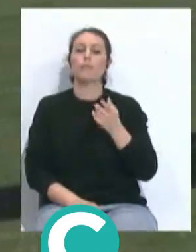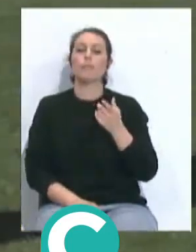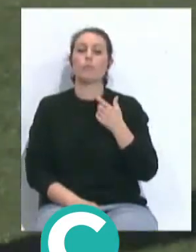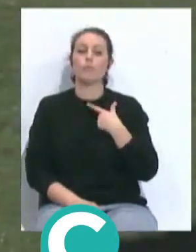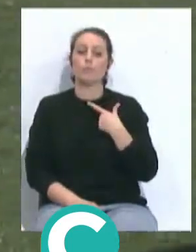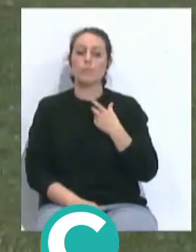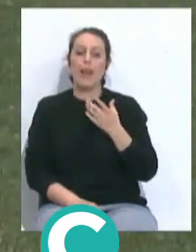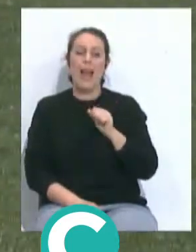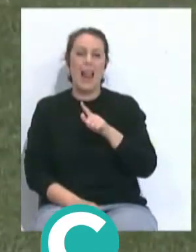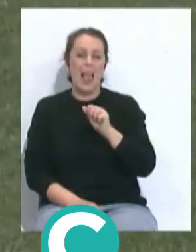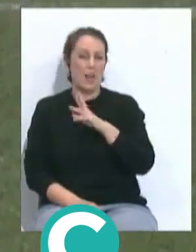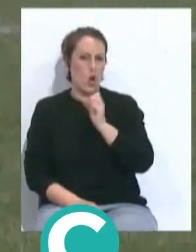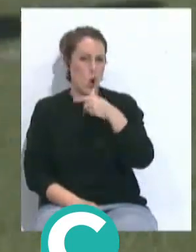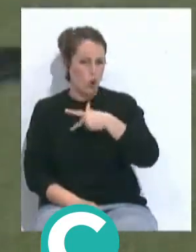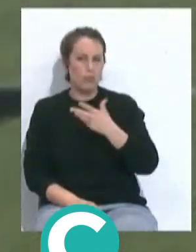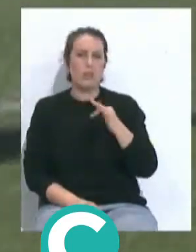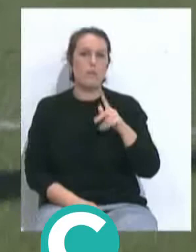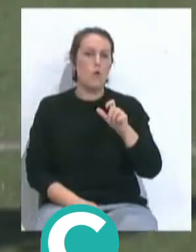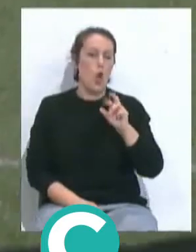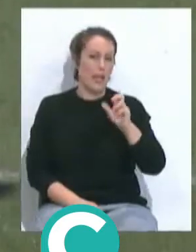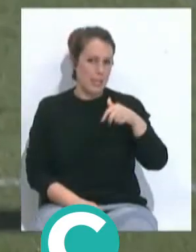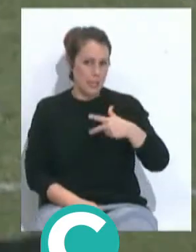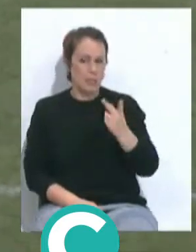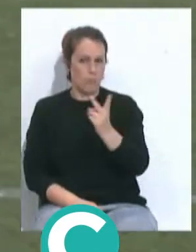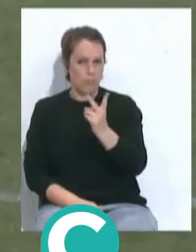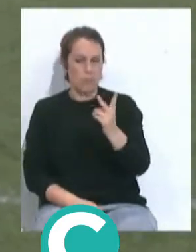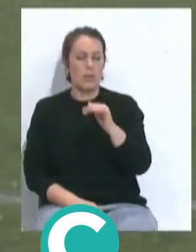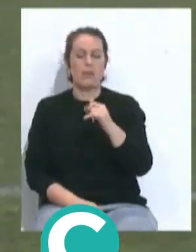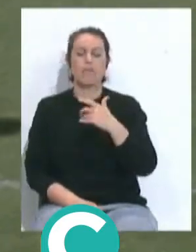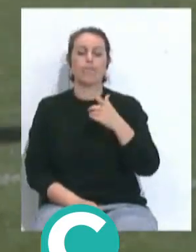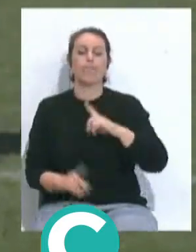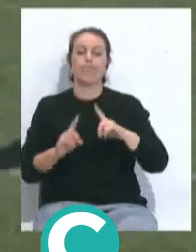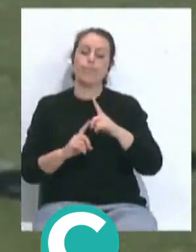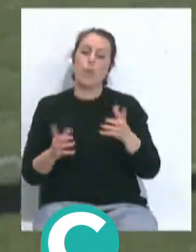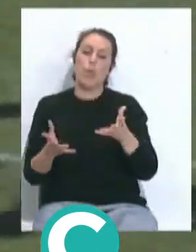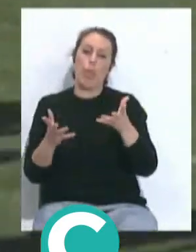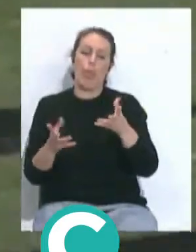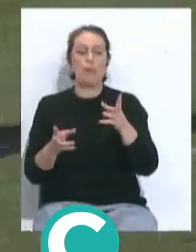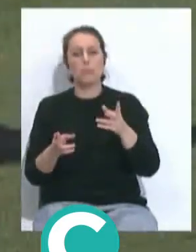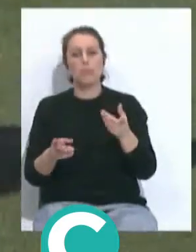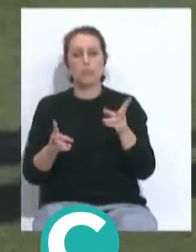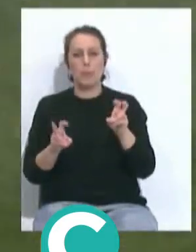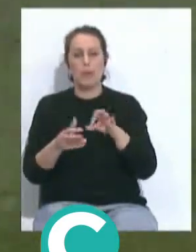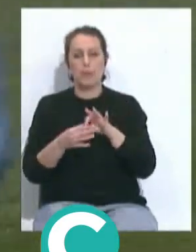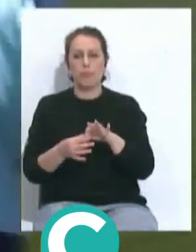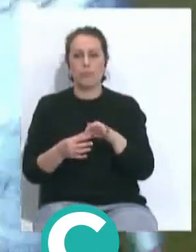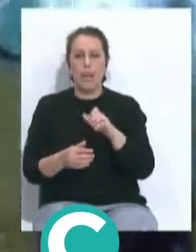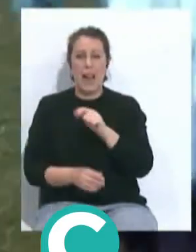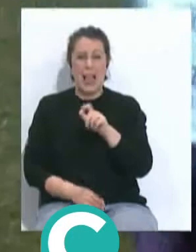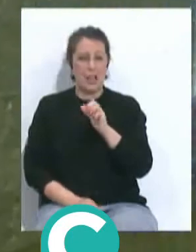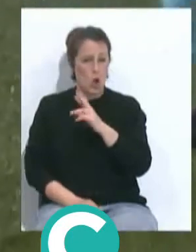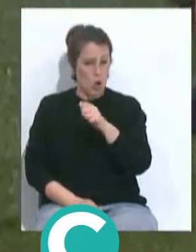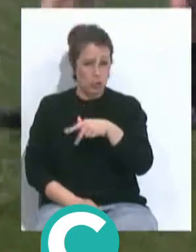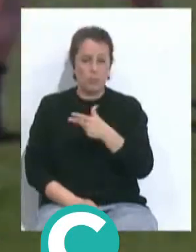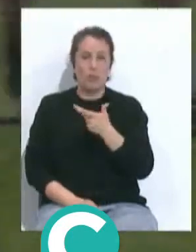de Tomi Alarcón y los de Florina Andone, que tenían algunos problemitas, sobre todo los de Tomi Alarcón,